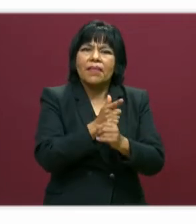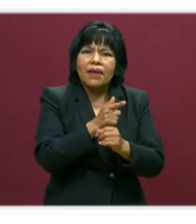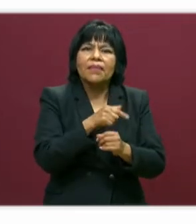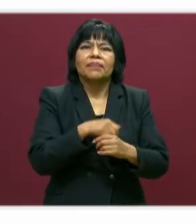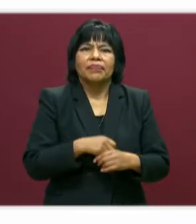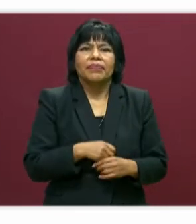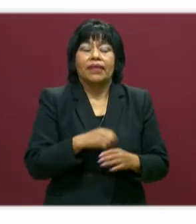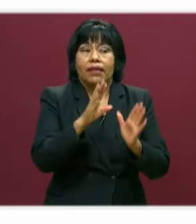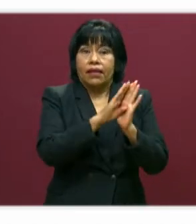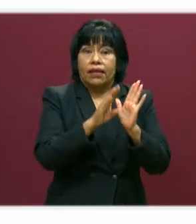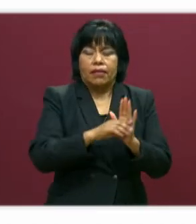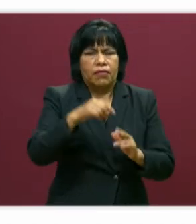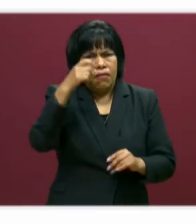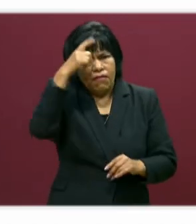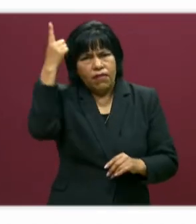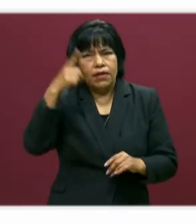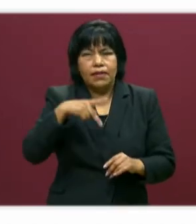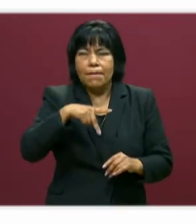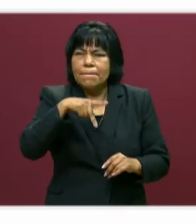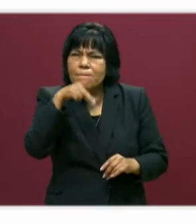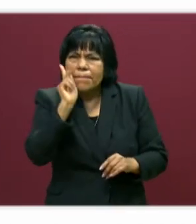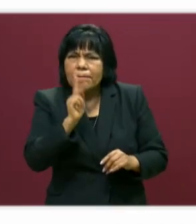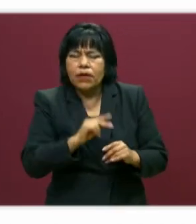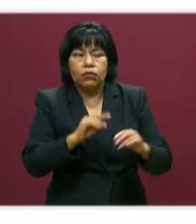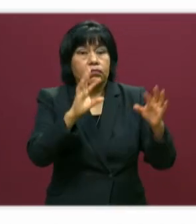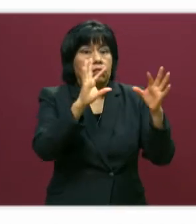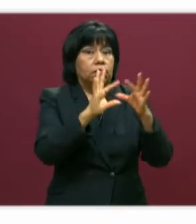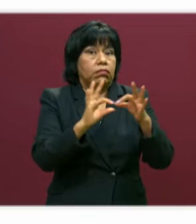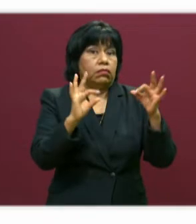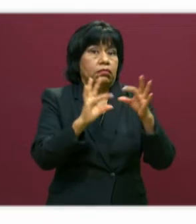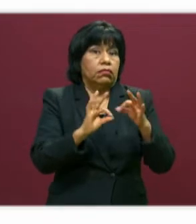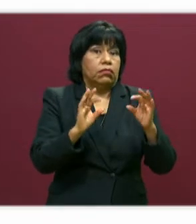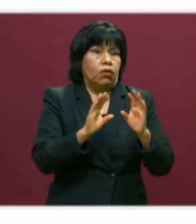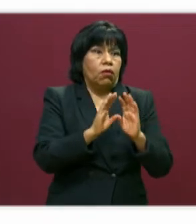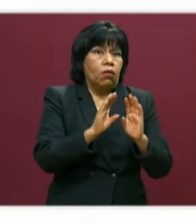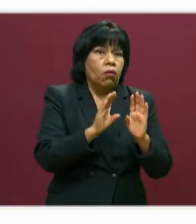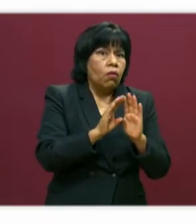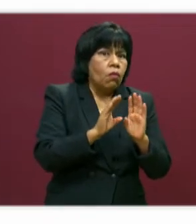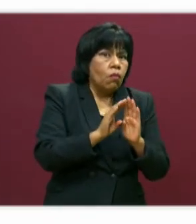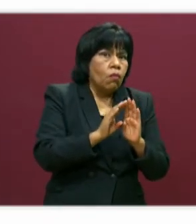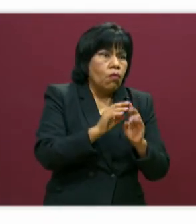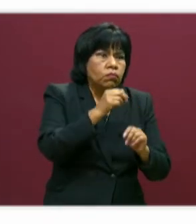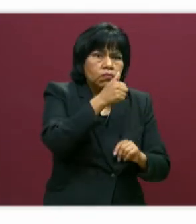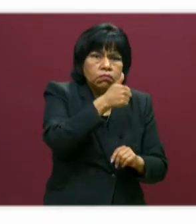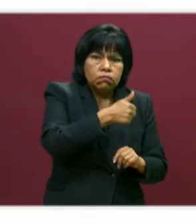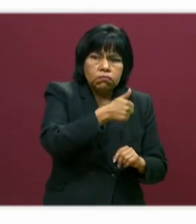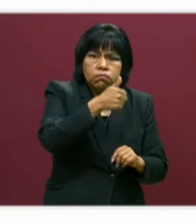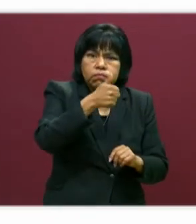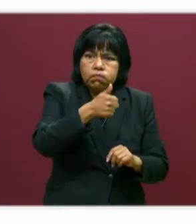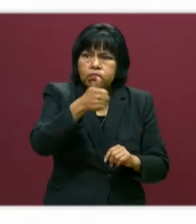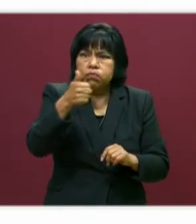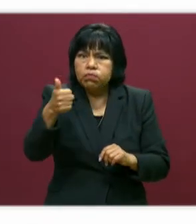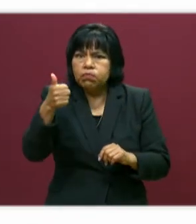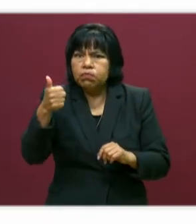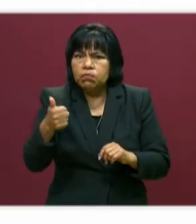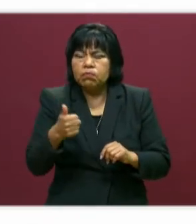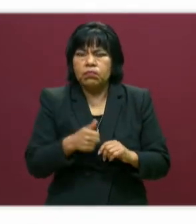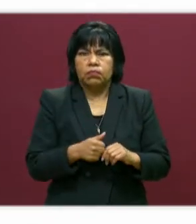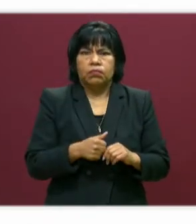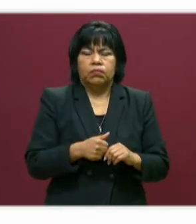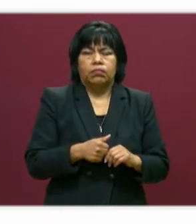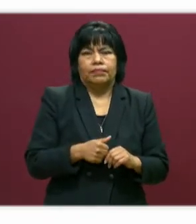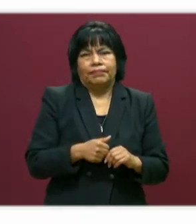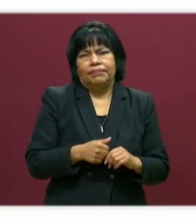es muy sencillo, pero le da su peculiaridad a cada uno de los momentos.